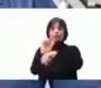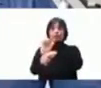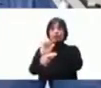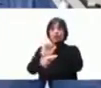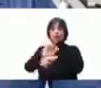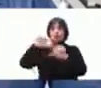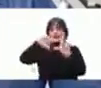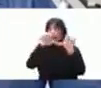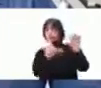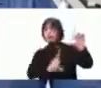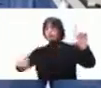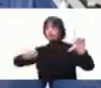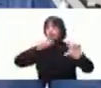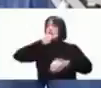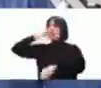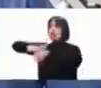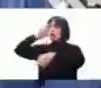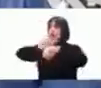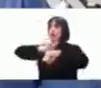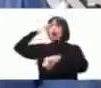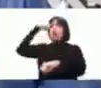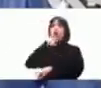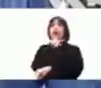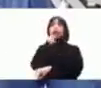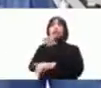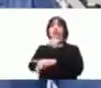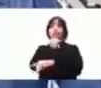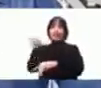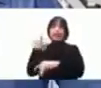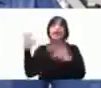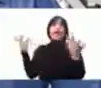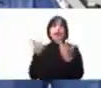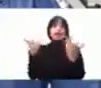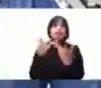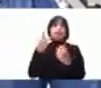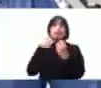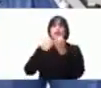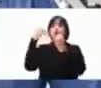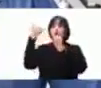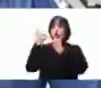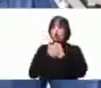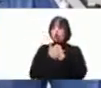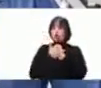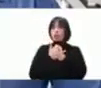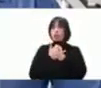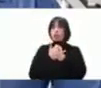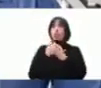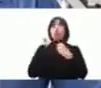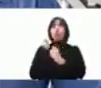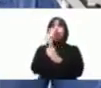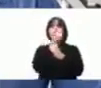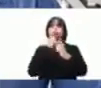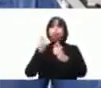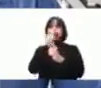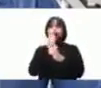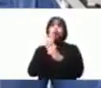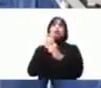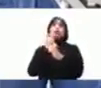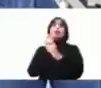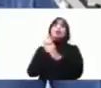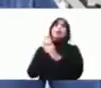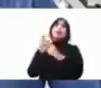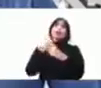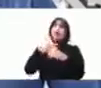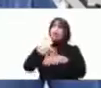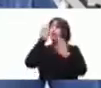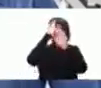que presentaran un proyecto artístico y en costo del monumento dedicado al gran señor